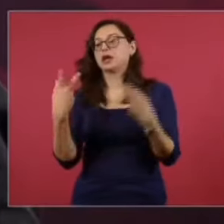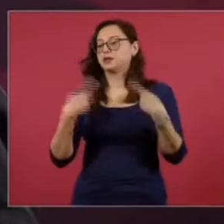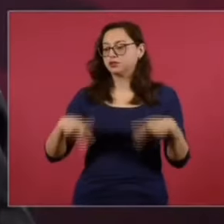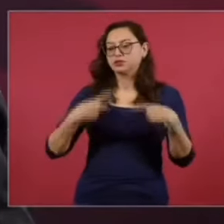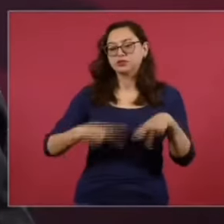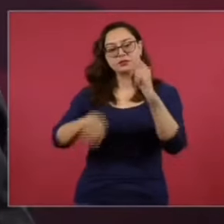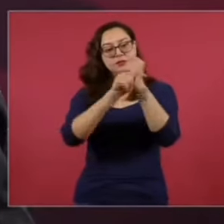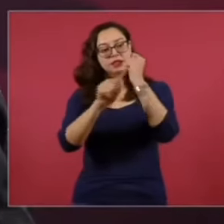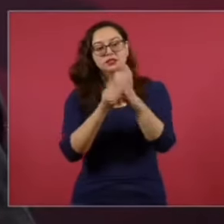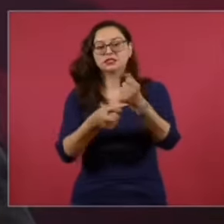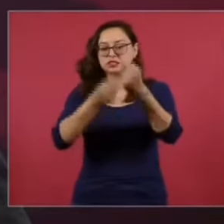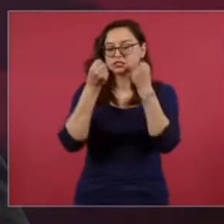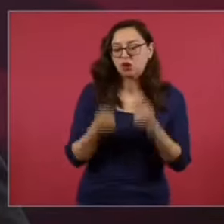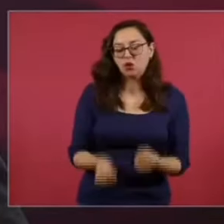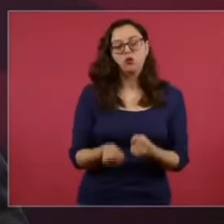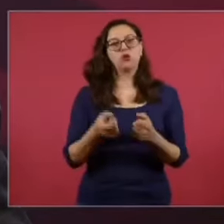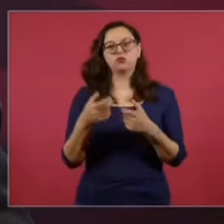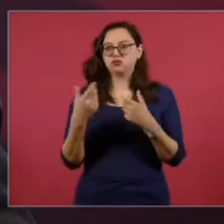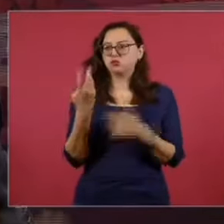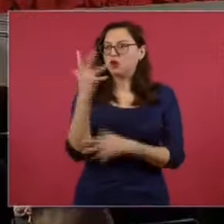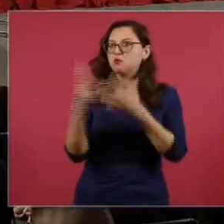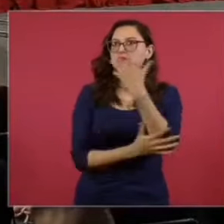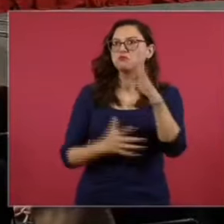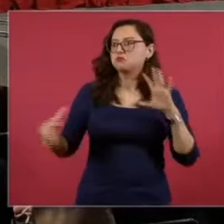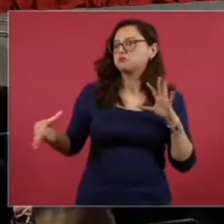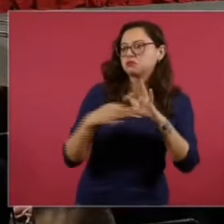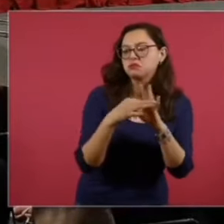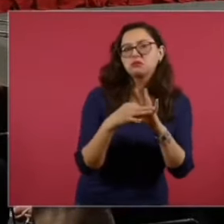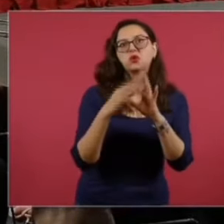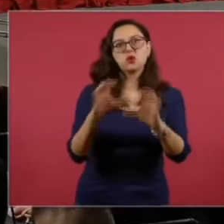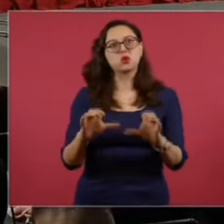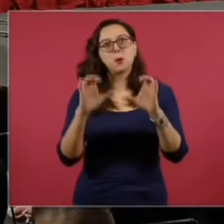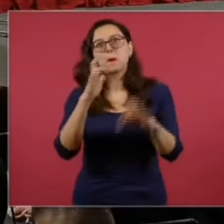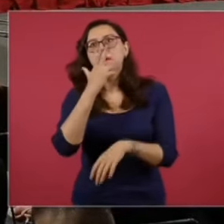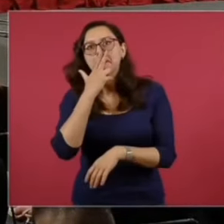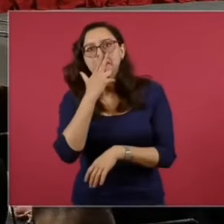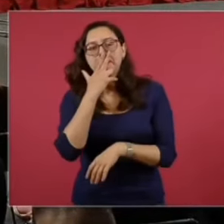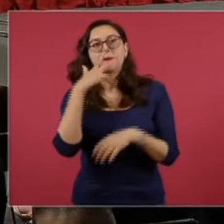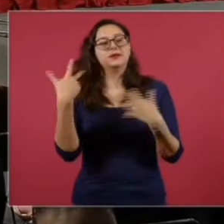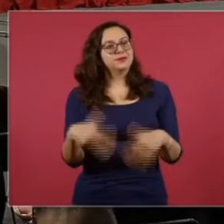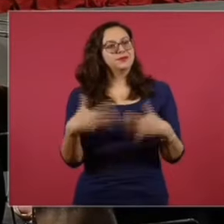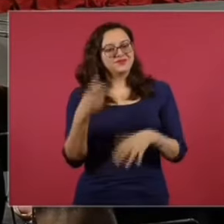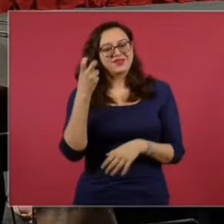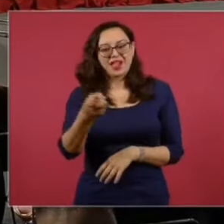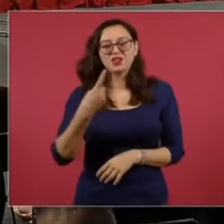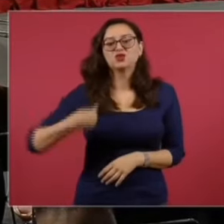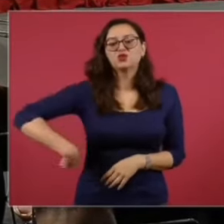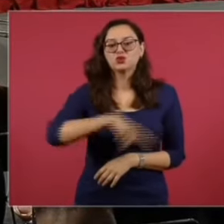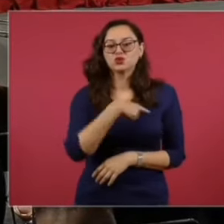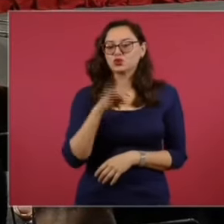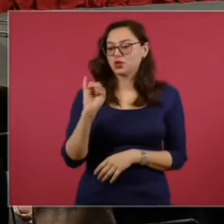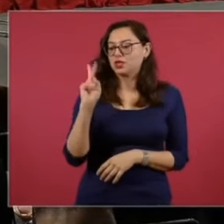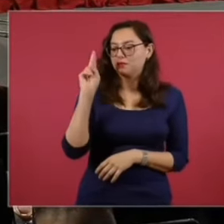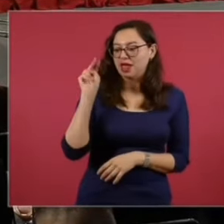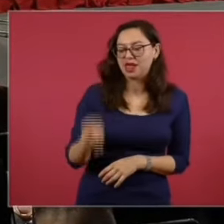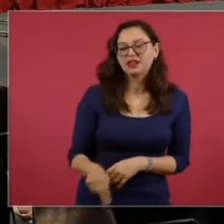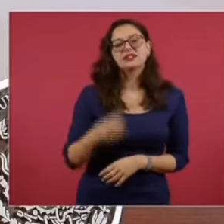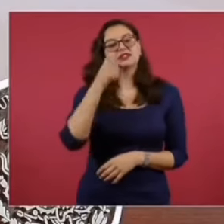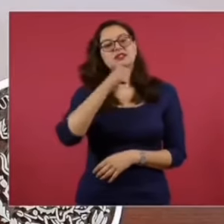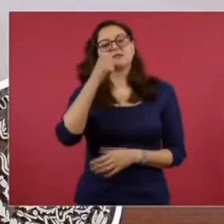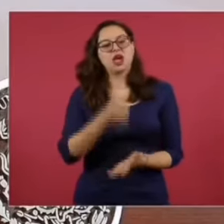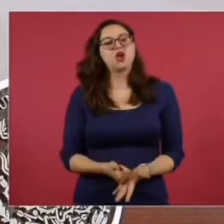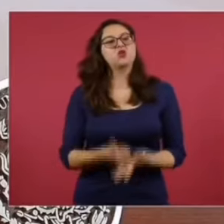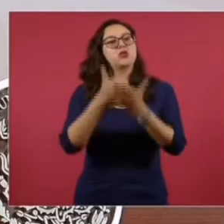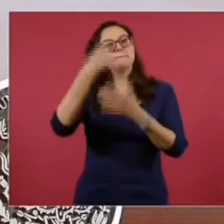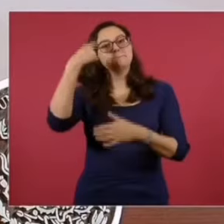y mercancías a través del ferrocarril y así nos gusta que se nos conozca en el Politécnico como el brazo tecnológico del gobierno